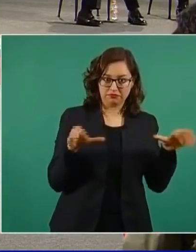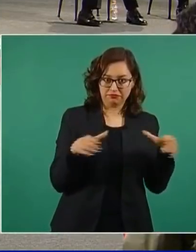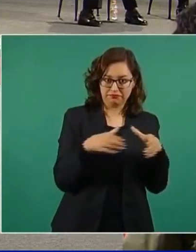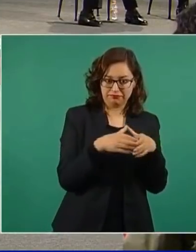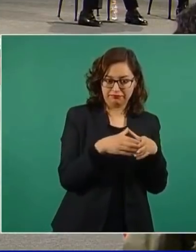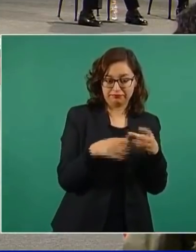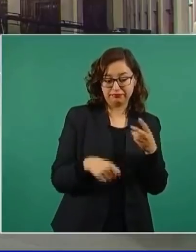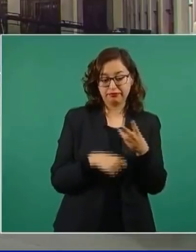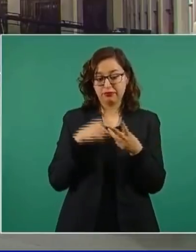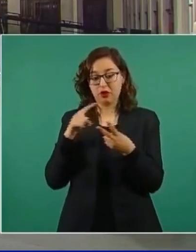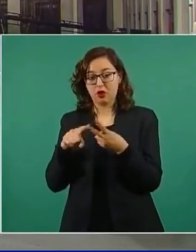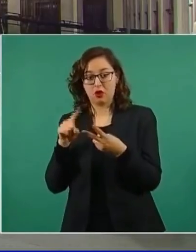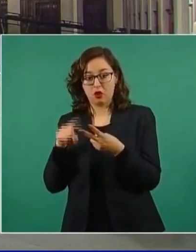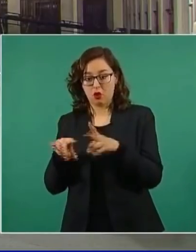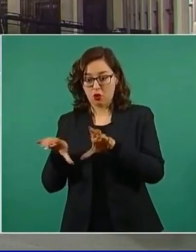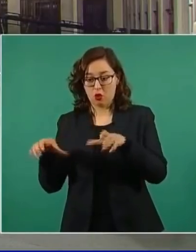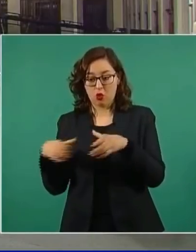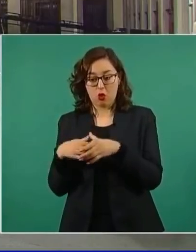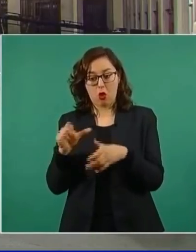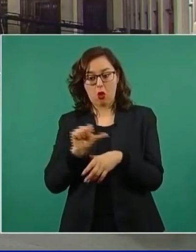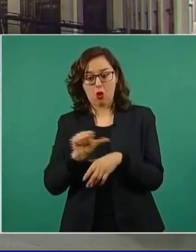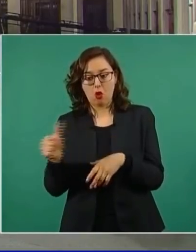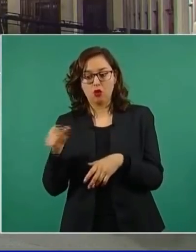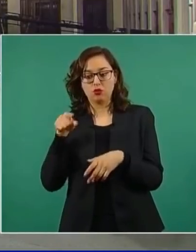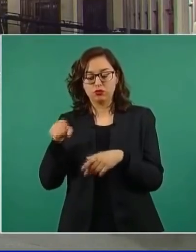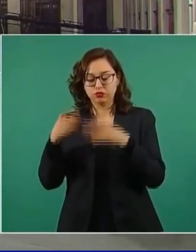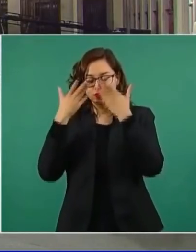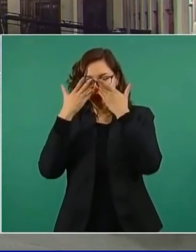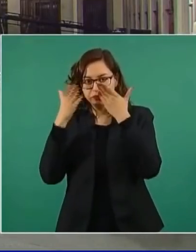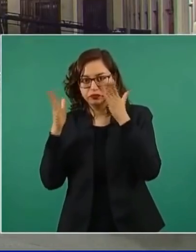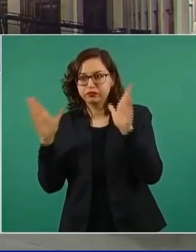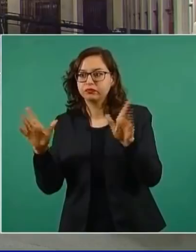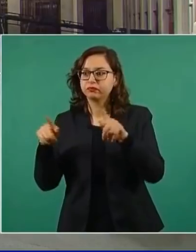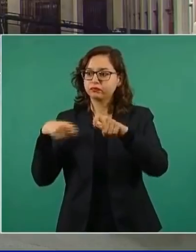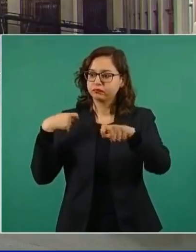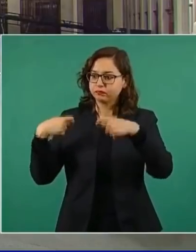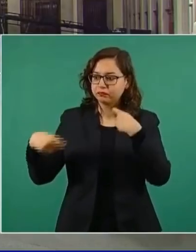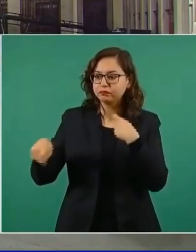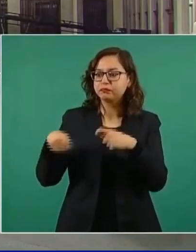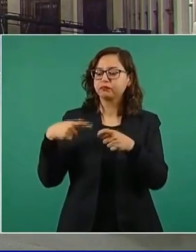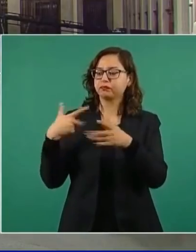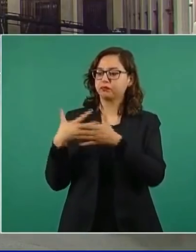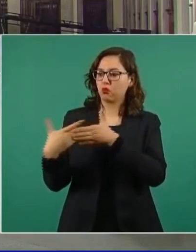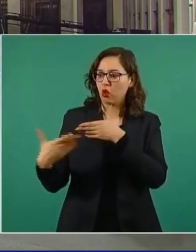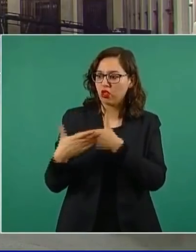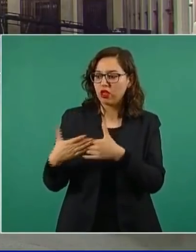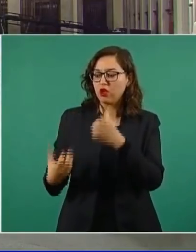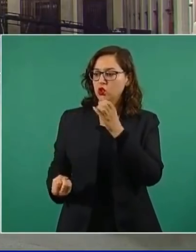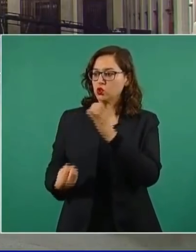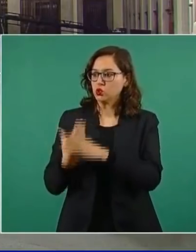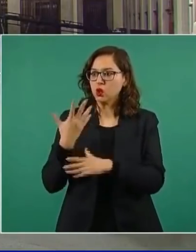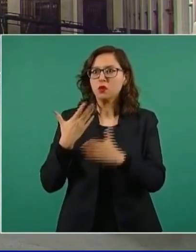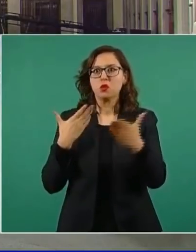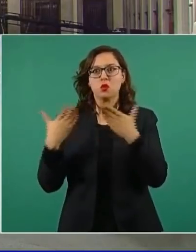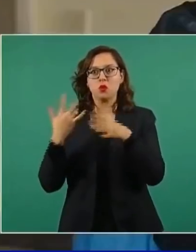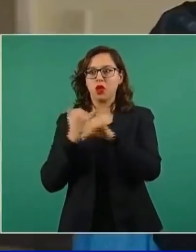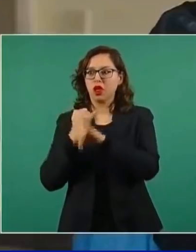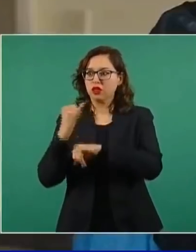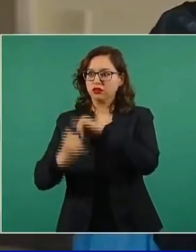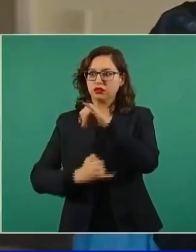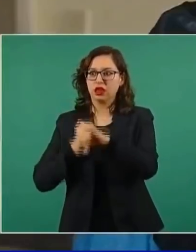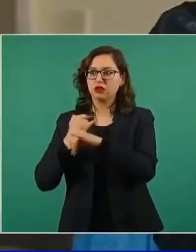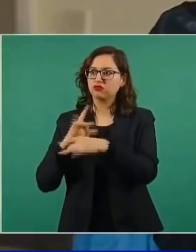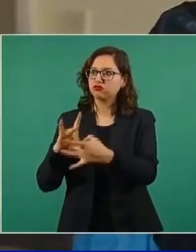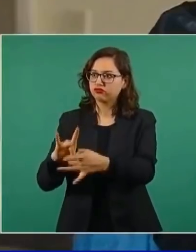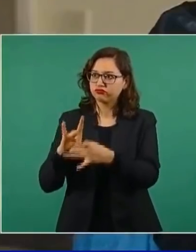que es de una visión de derecho abierta, progresista, comparatista, con una relación muy estrecha